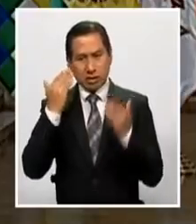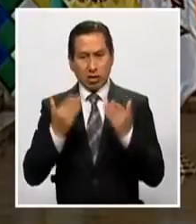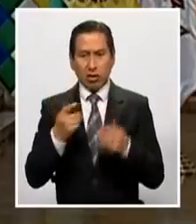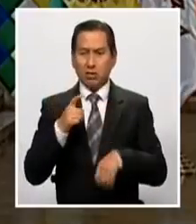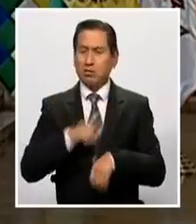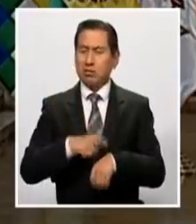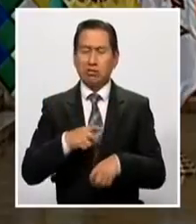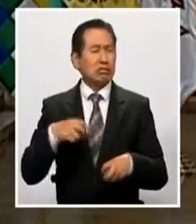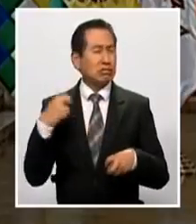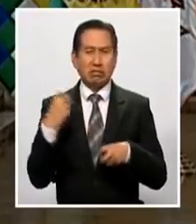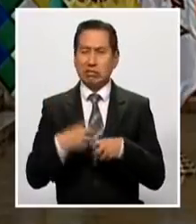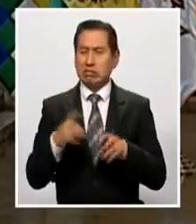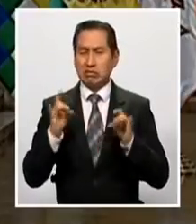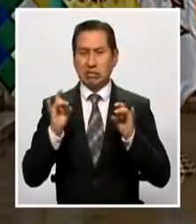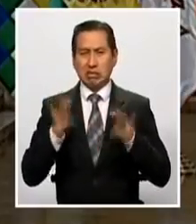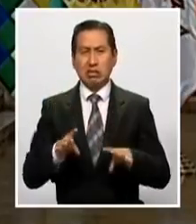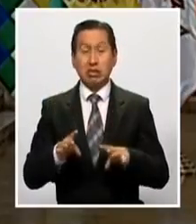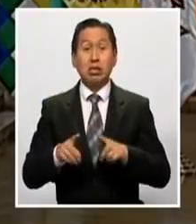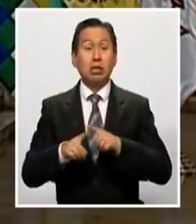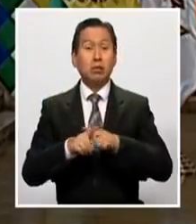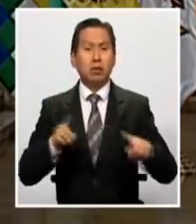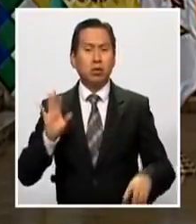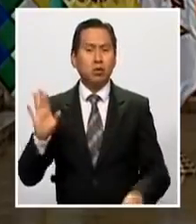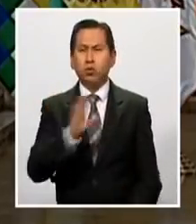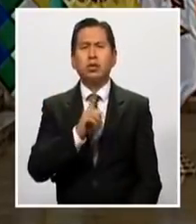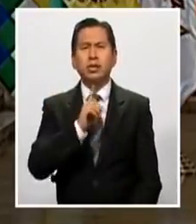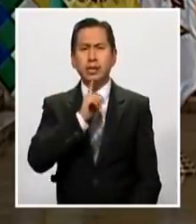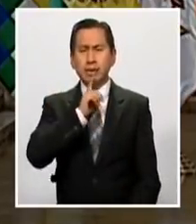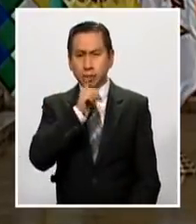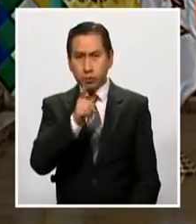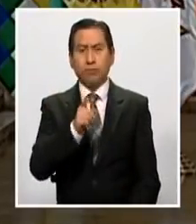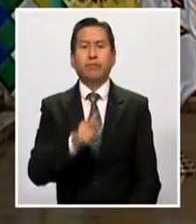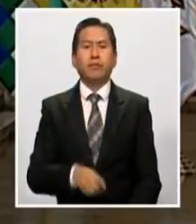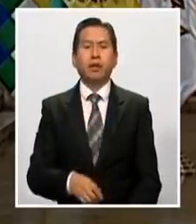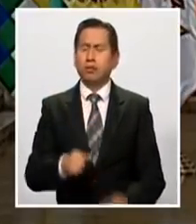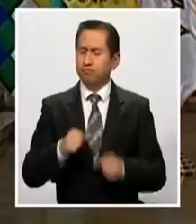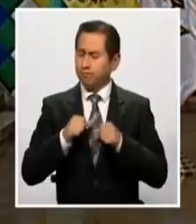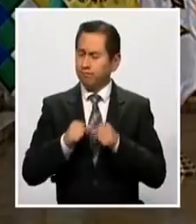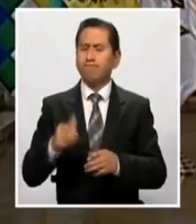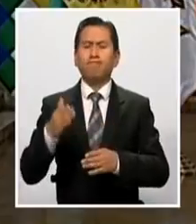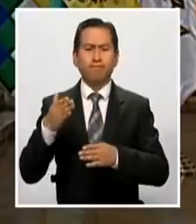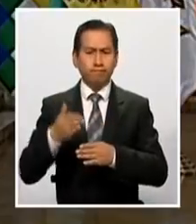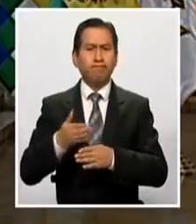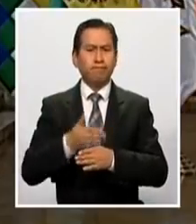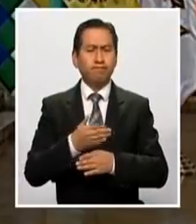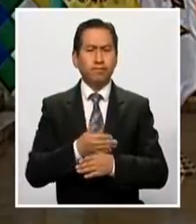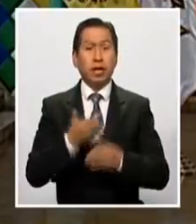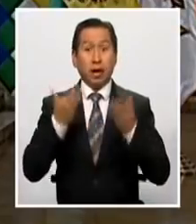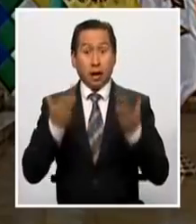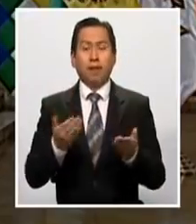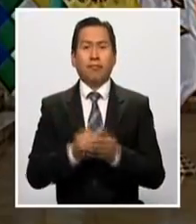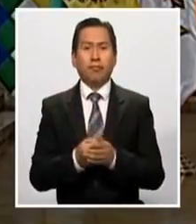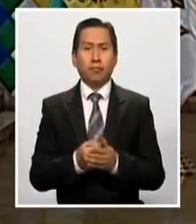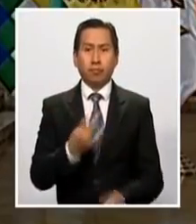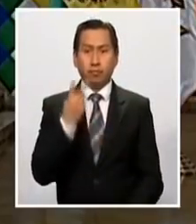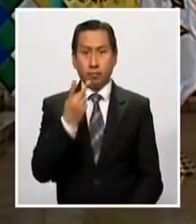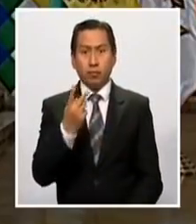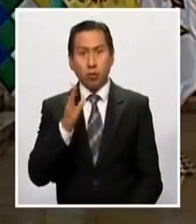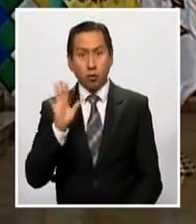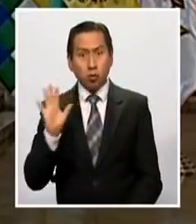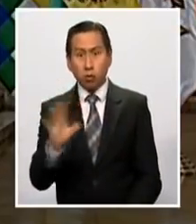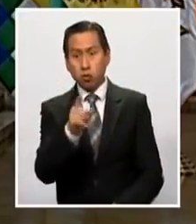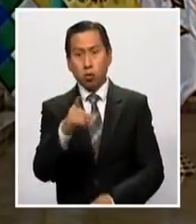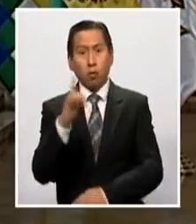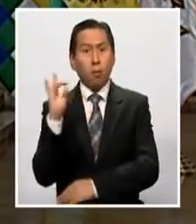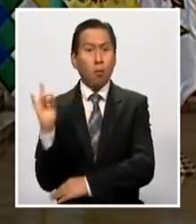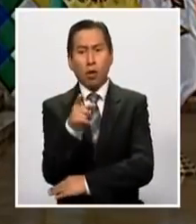momento, pero tengan una certeza. Seguiremos mejorando porque vemos a Bolivia como